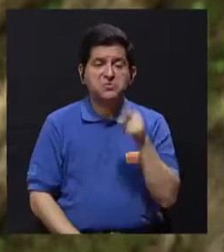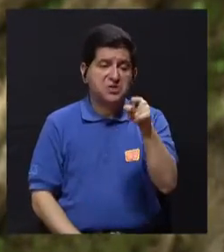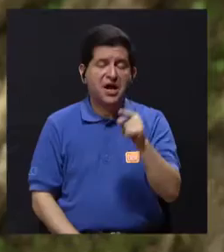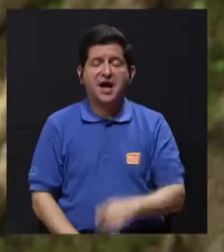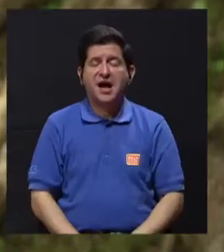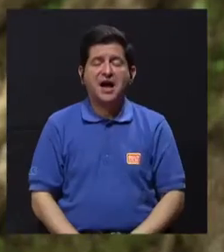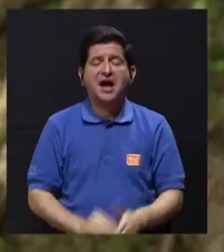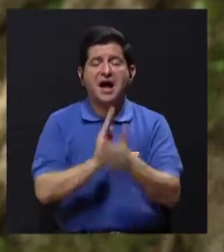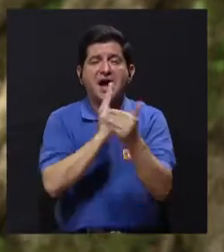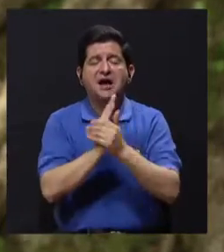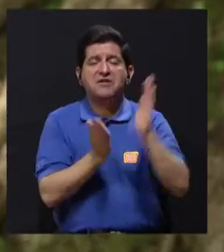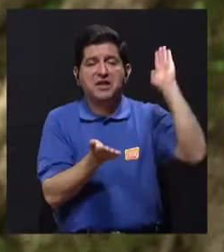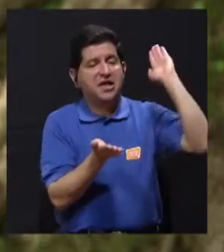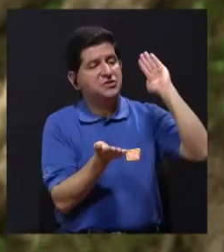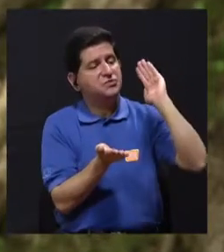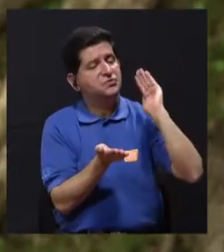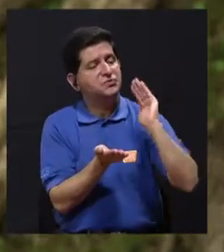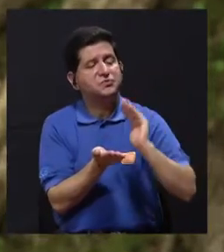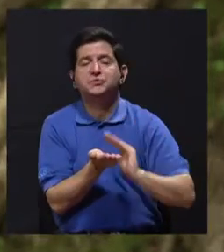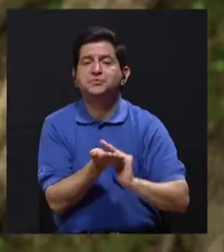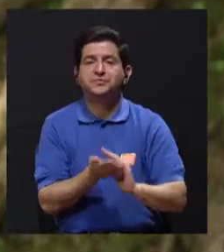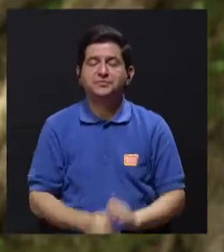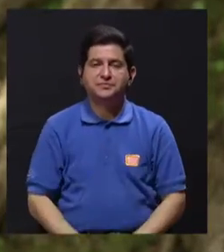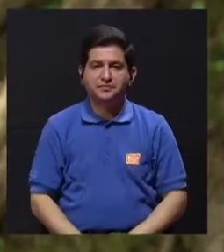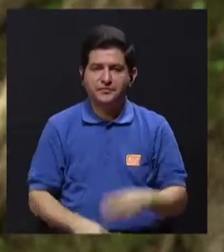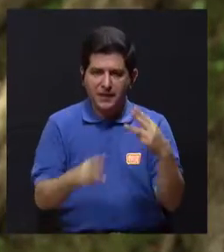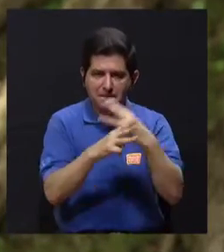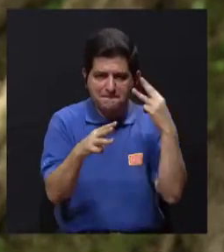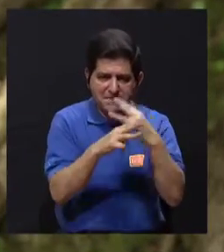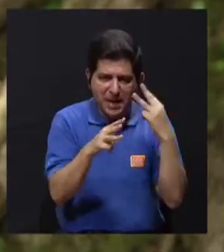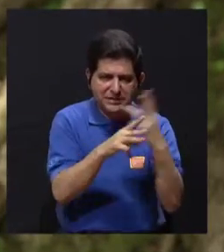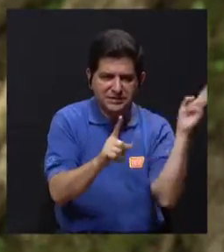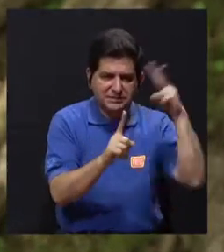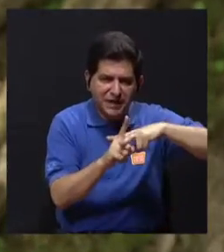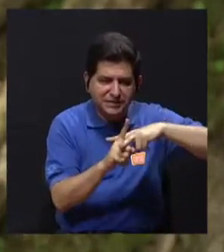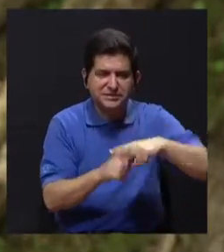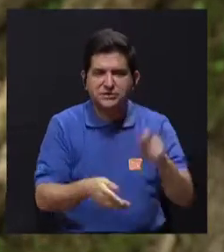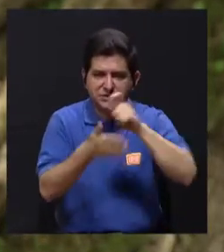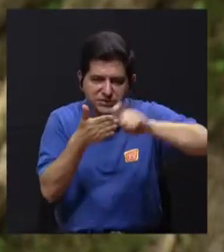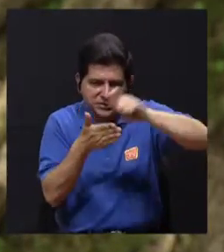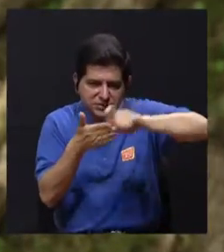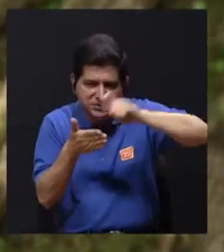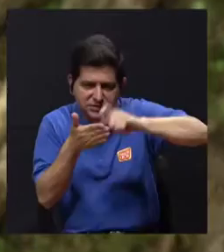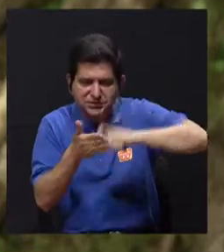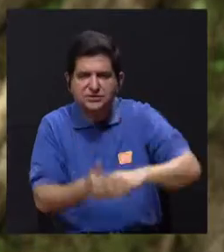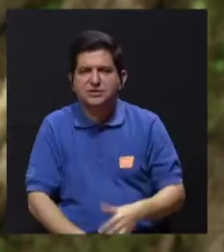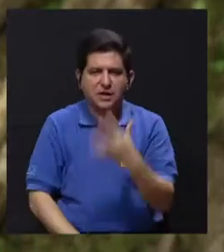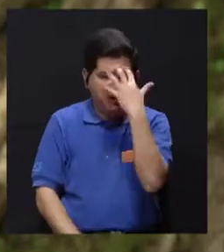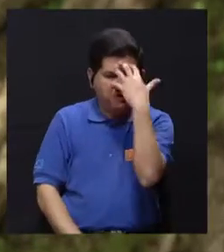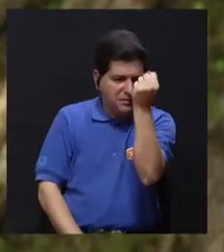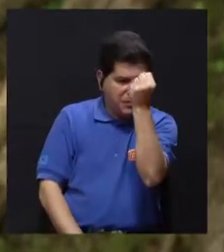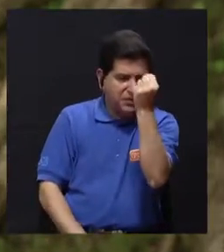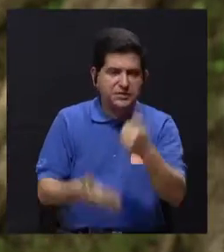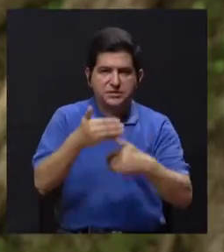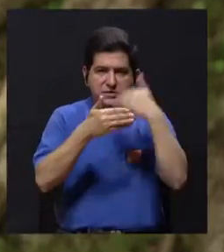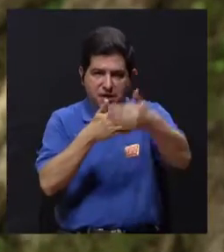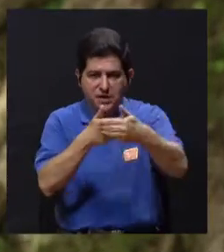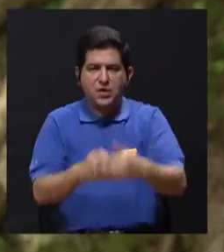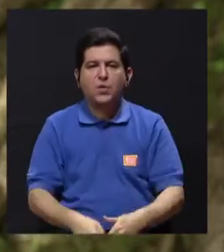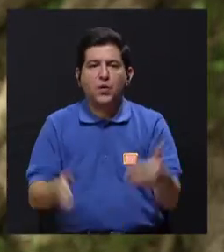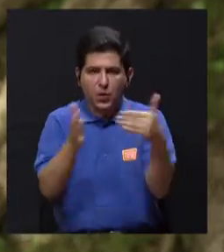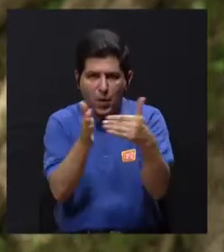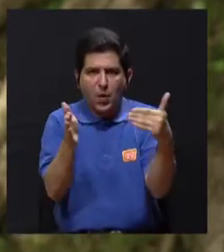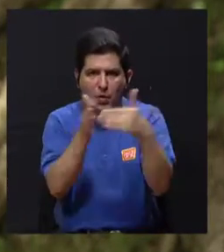se va a perder y va a perder facultades. Entonces, ejercicios de matemáticas, escribir, ponerse a memorizar cosas y después